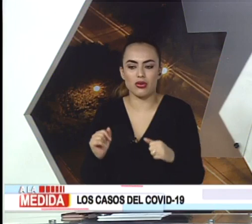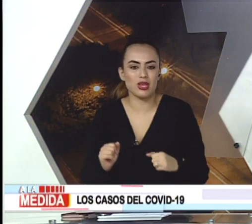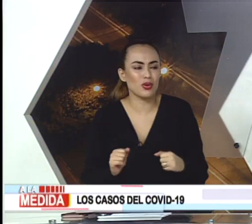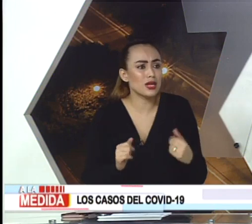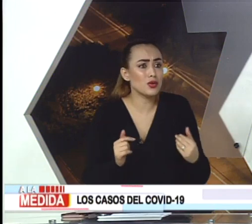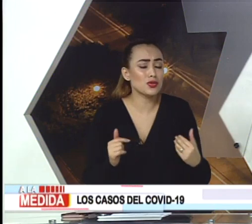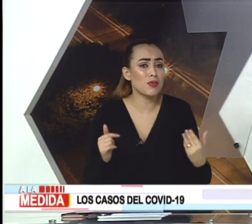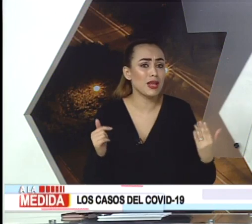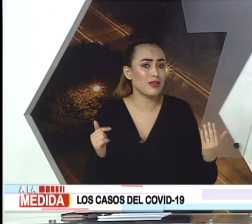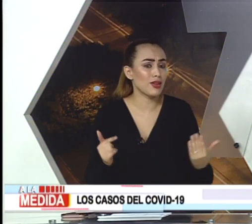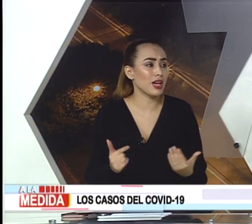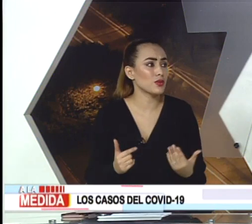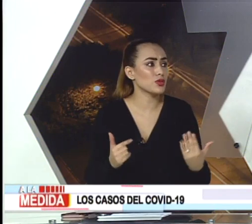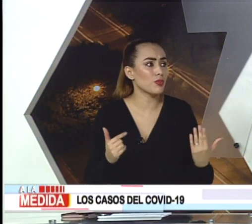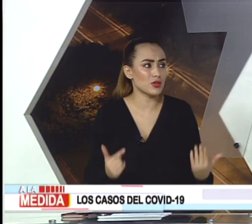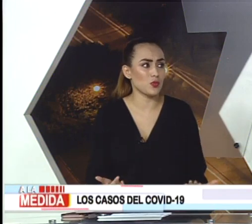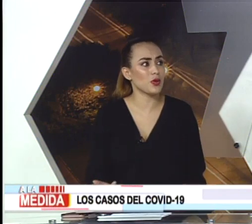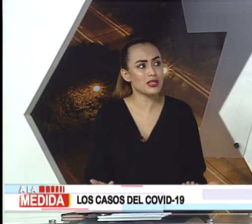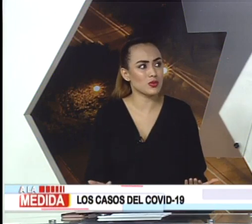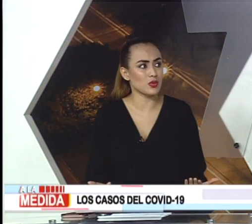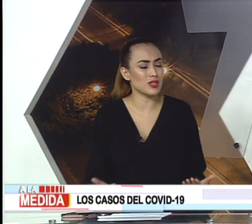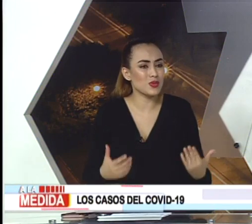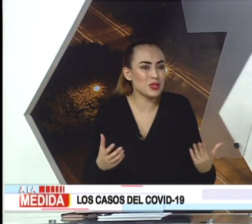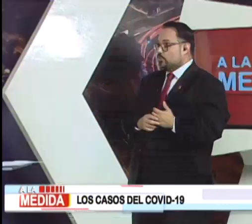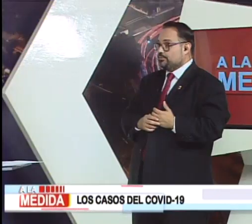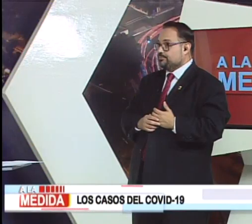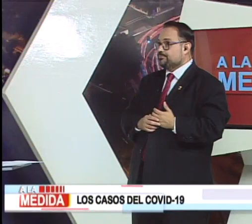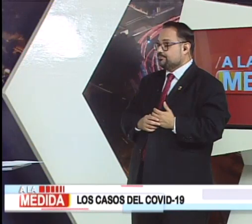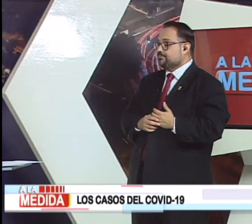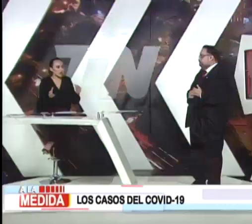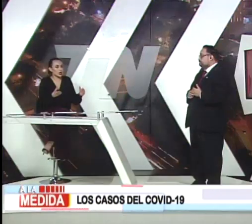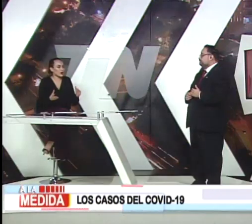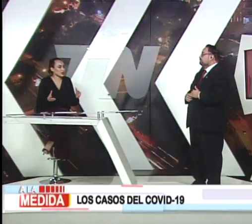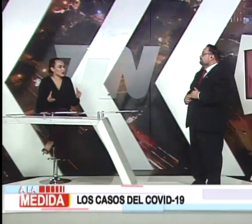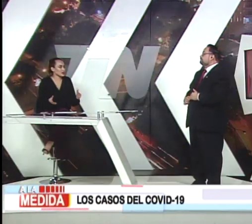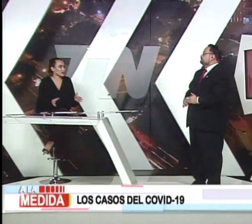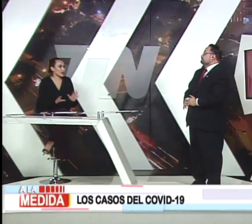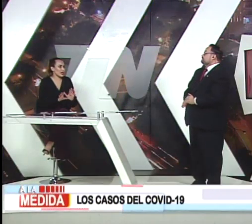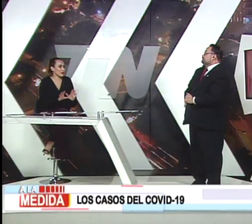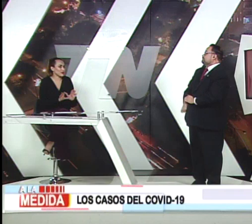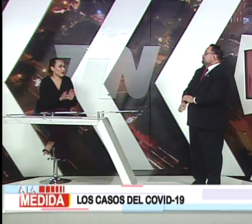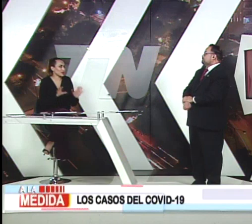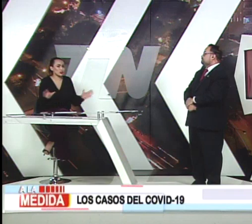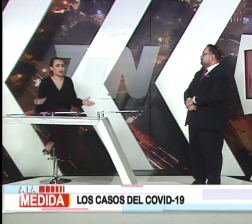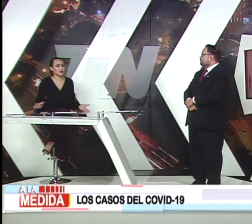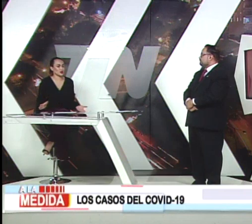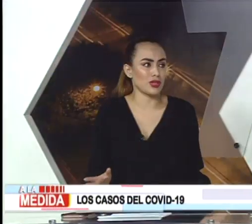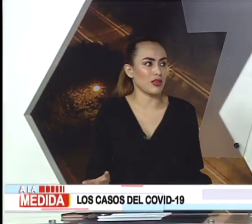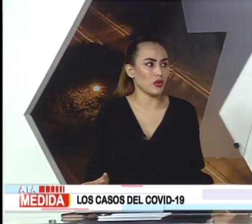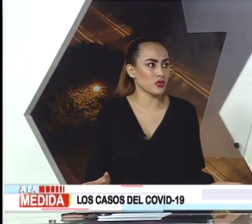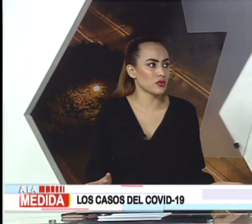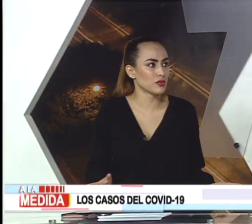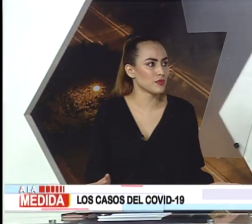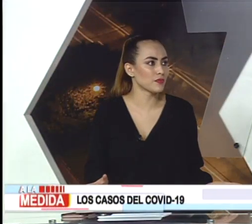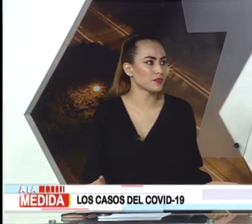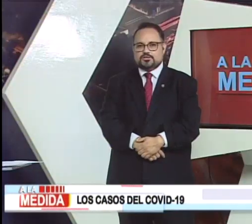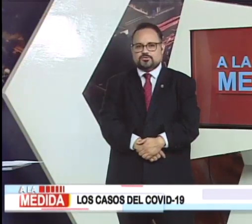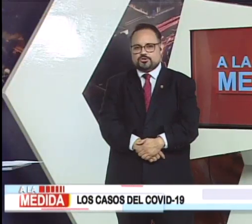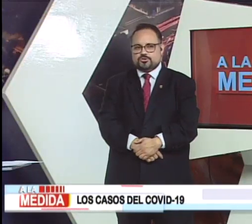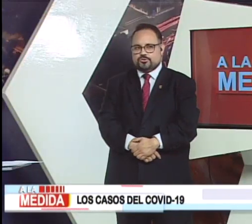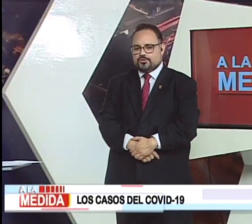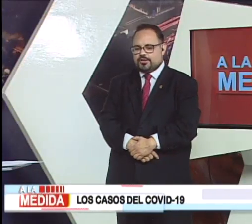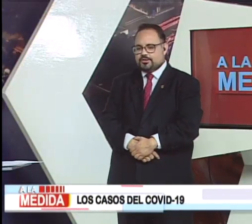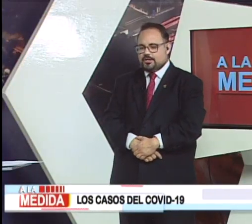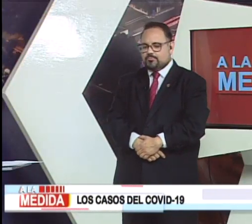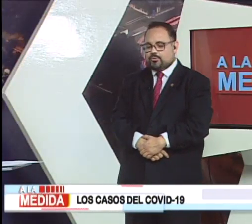nuestro recorrido, incluso planificar nuestro presupuesto, situaciones que engloban entonces la planificación en diversos sentidos. Es una